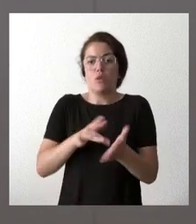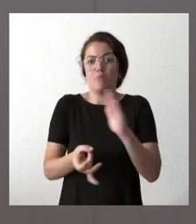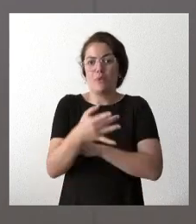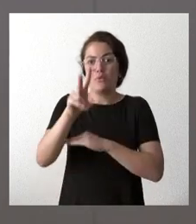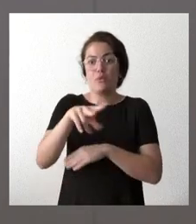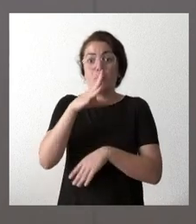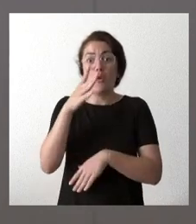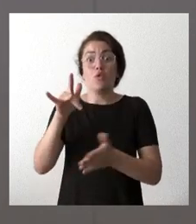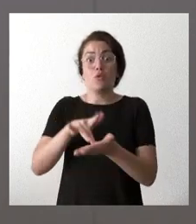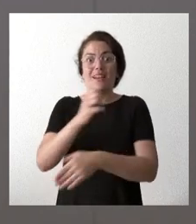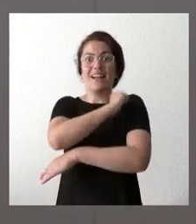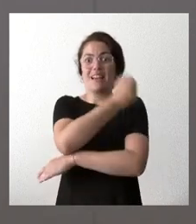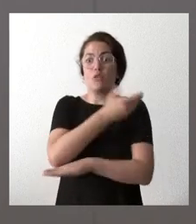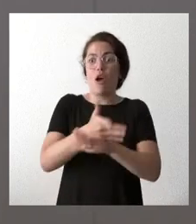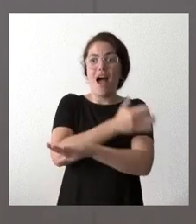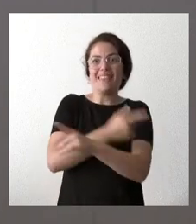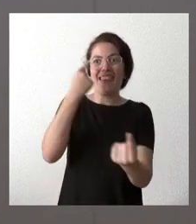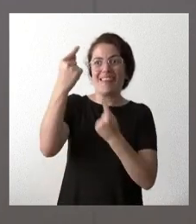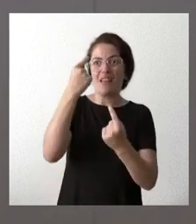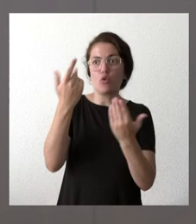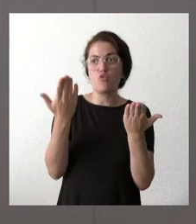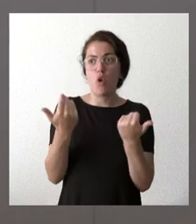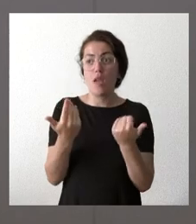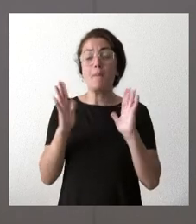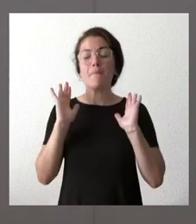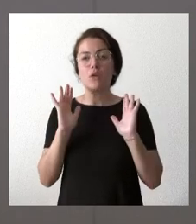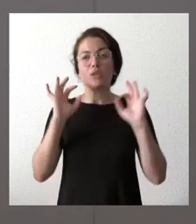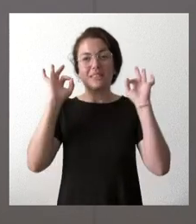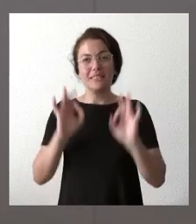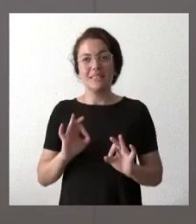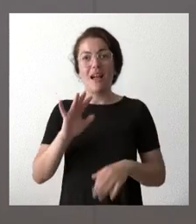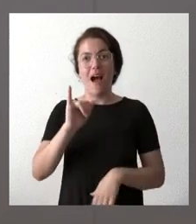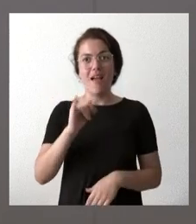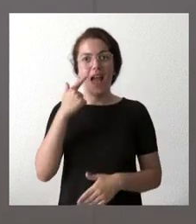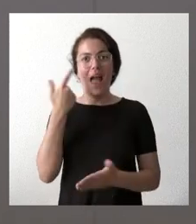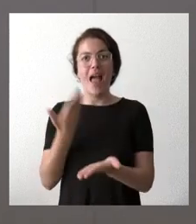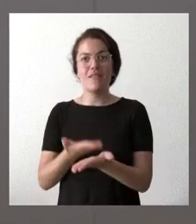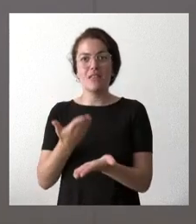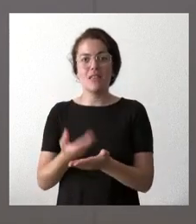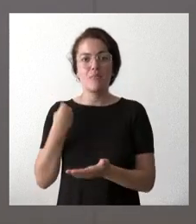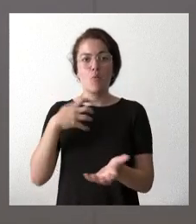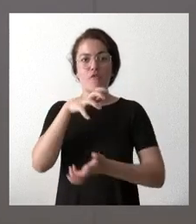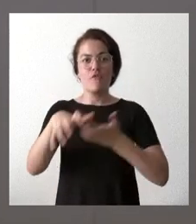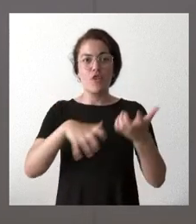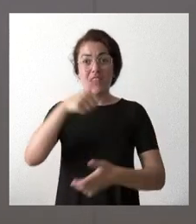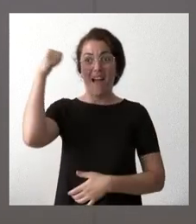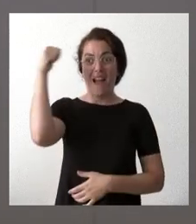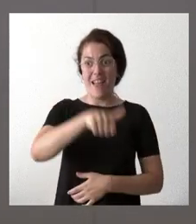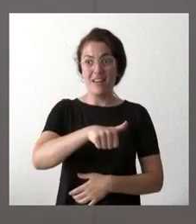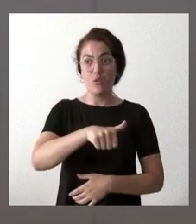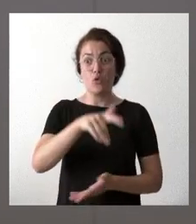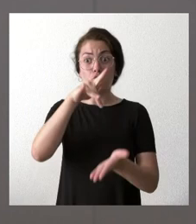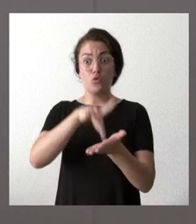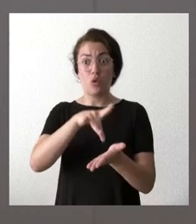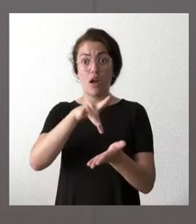dato pero sí que existía claramente una evidencia de una violencia de género previa a